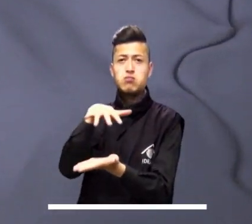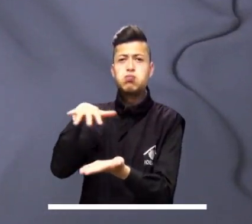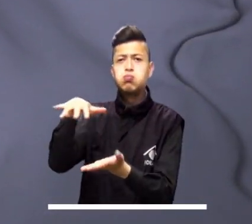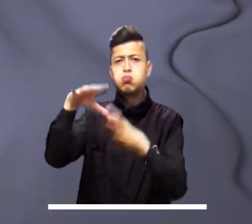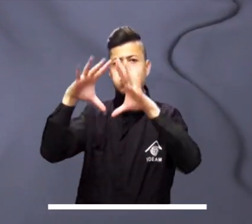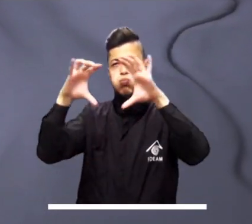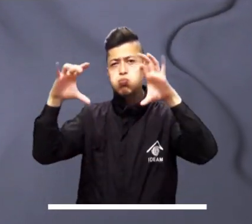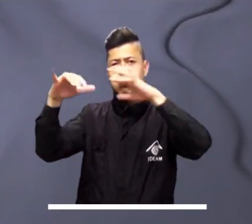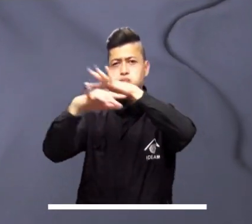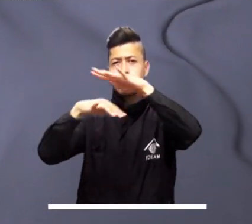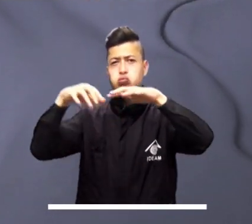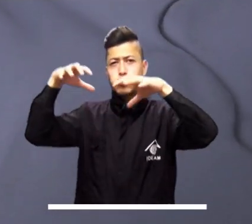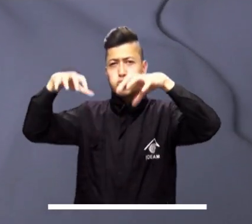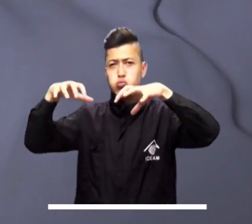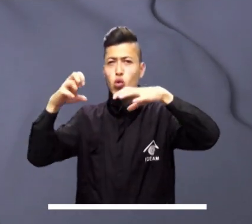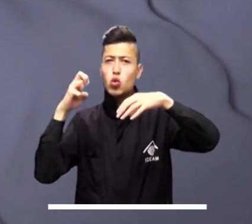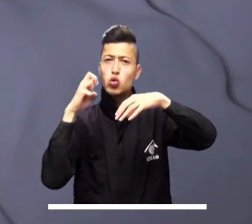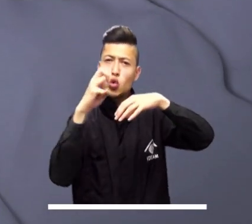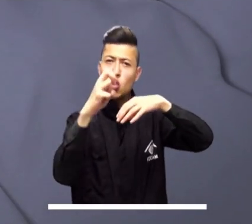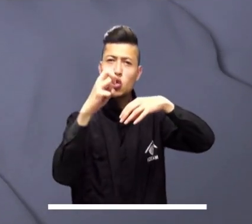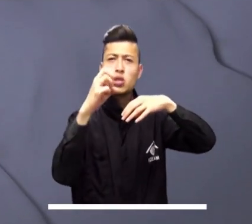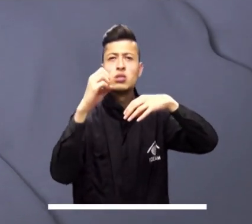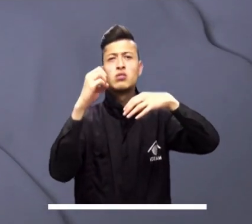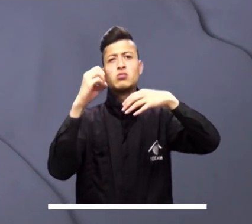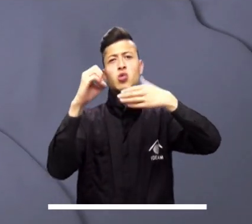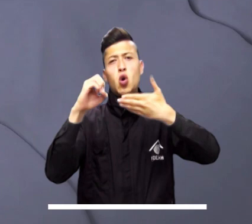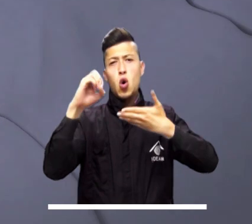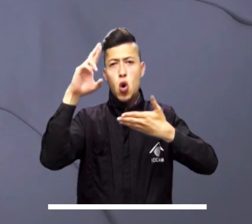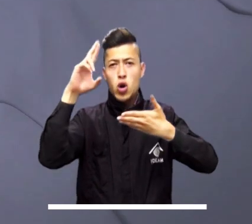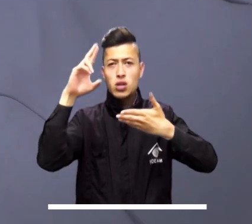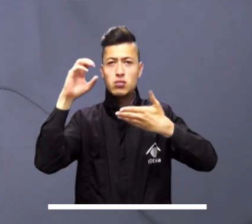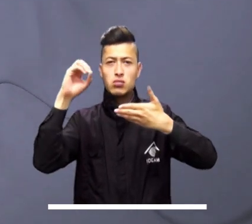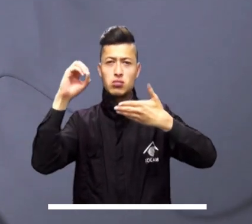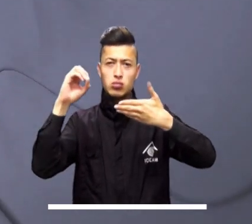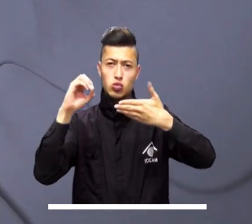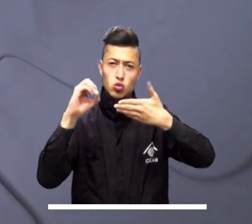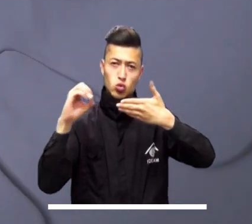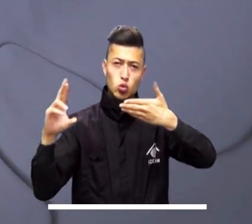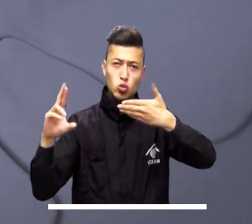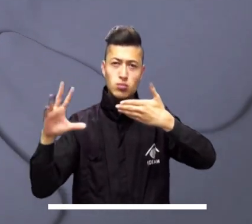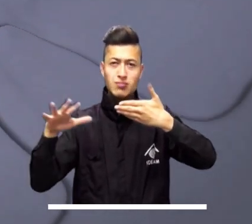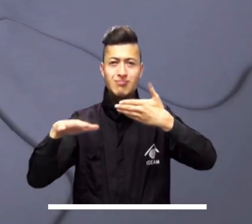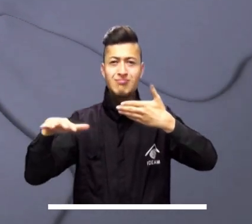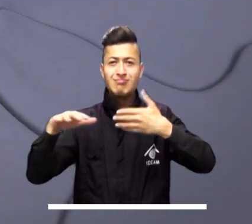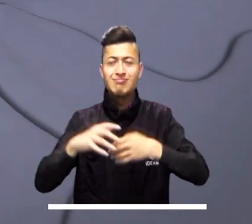Bogotá lucirá cielo nublado y lluvias dispersas hacia el norte, oriente y suroriente de la capital.